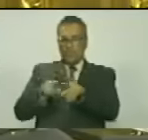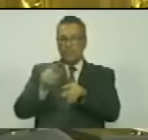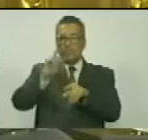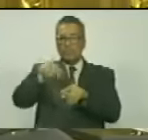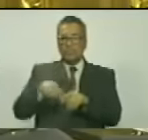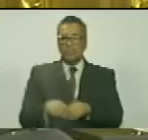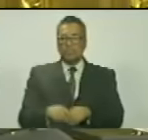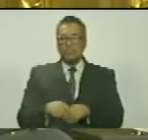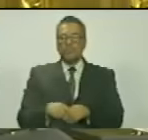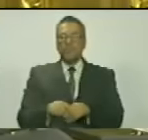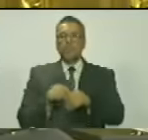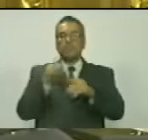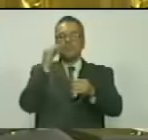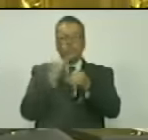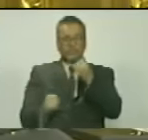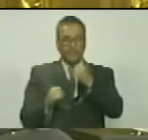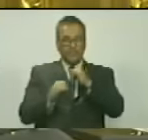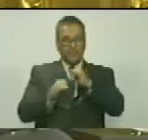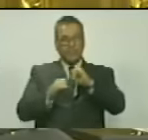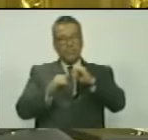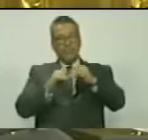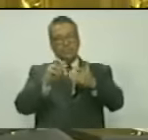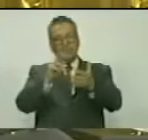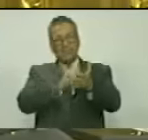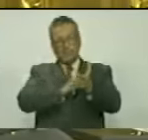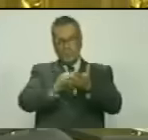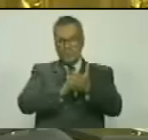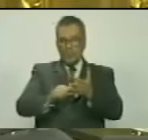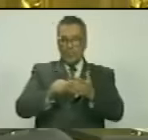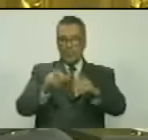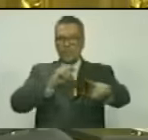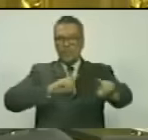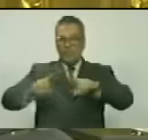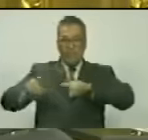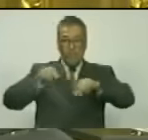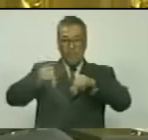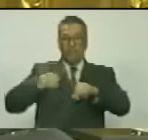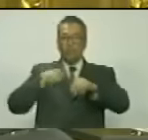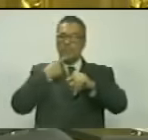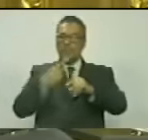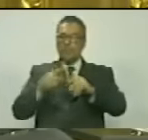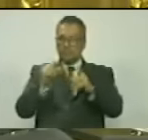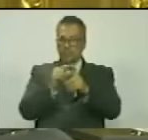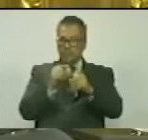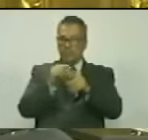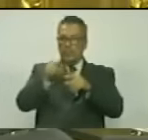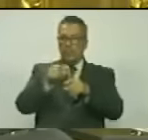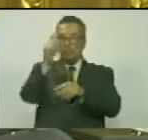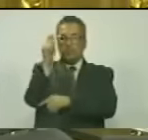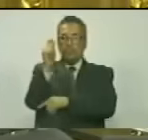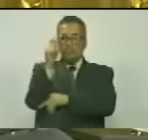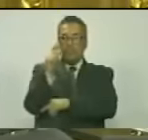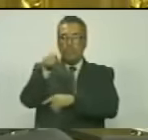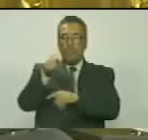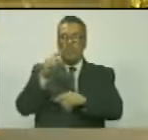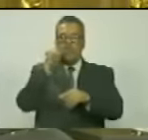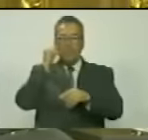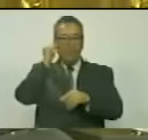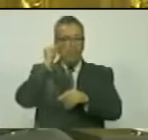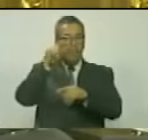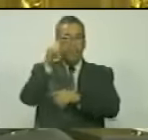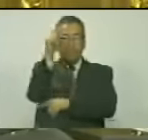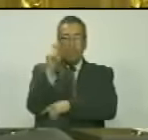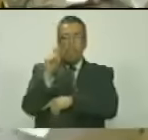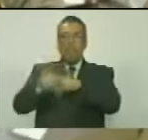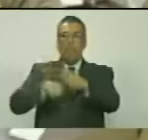subsecretaria. Finalizada la lectura de los artículos, el director de debates abrió el derecho de palabra a las diputadas y los diputados